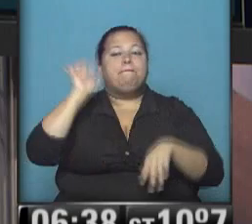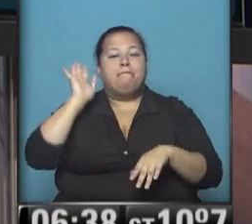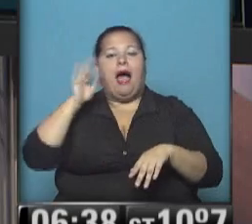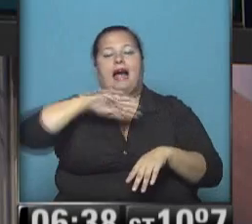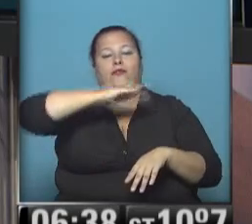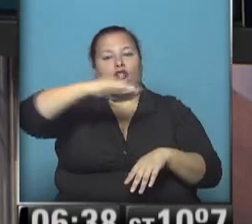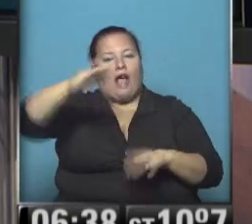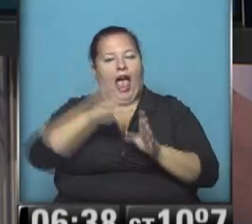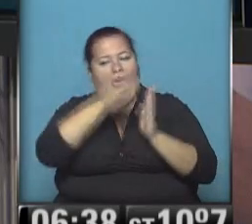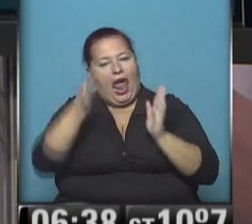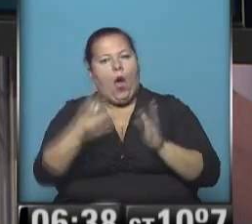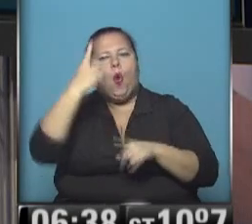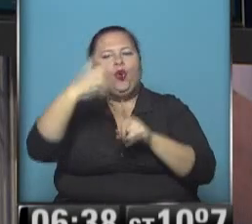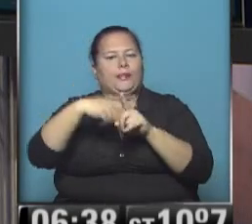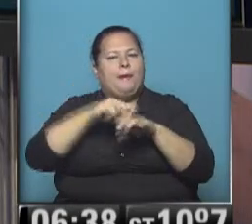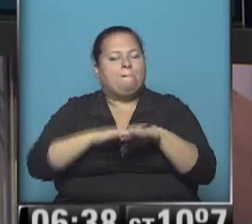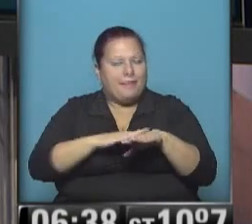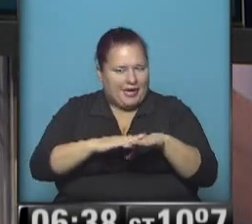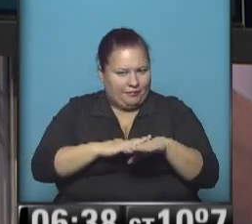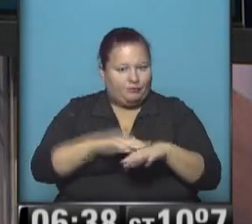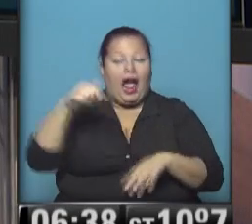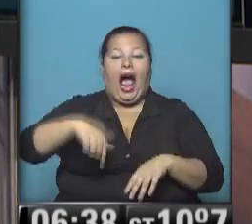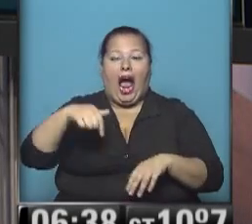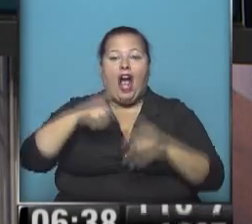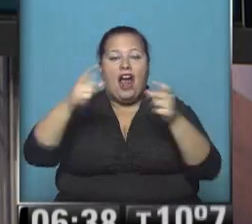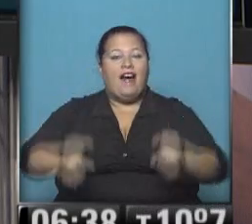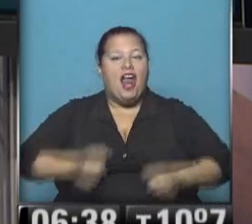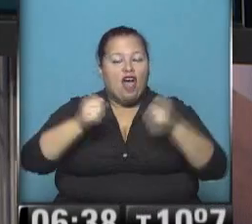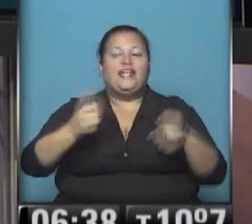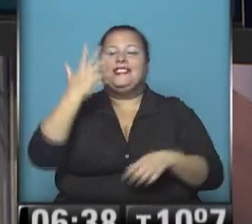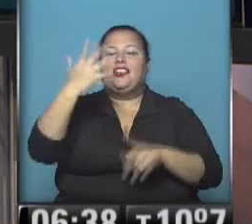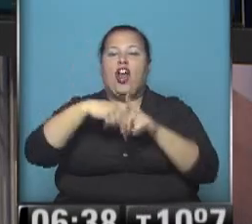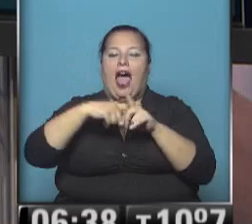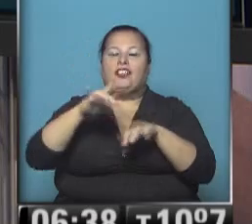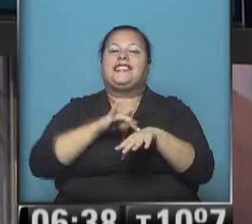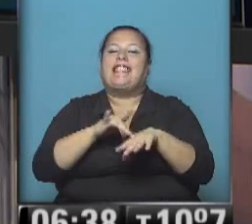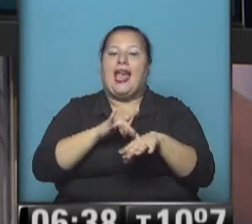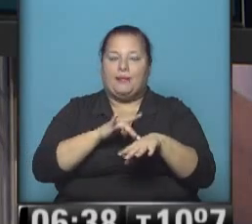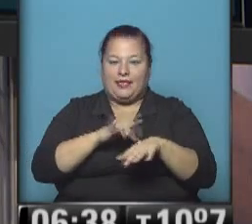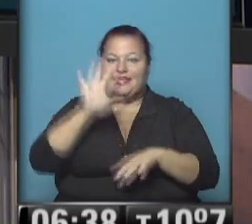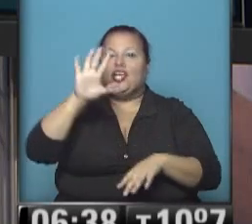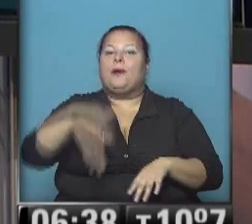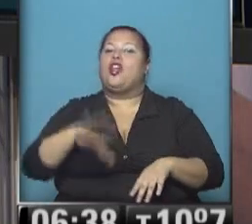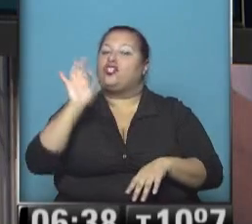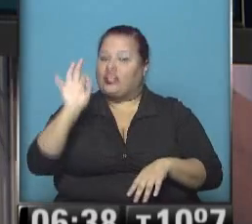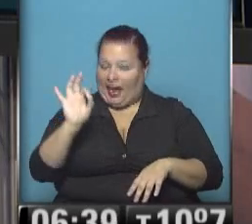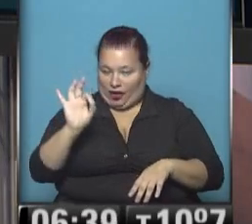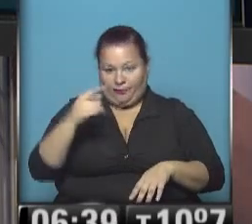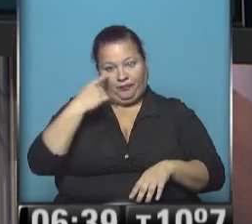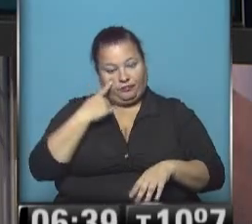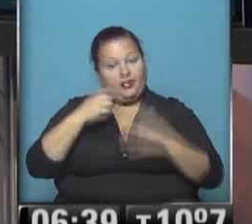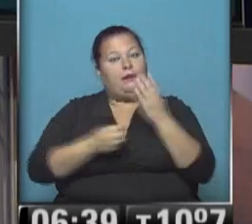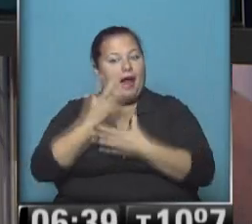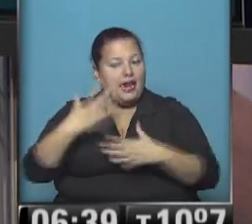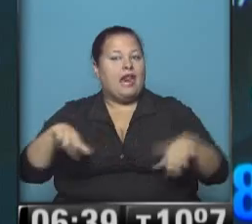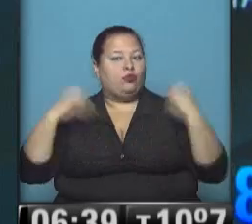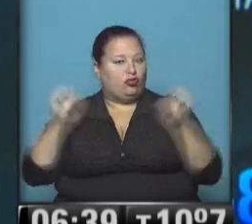largo de la convillera con un grado de temperatura mínima en estos momentos Bariloche tiene 5 grados de sensación térmica 5 grados bajo cero así que es una mañana